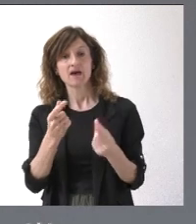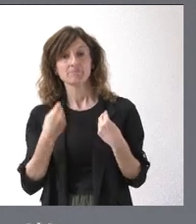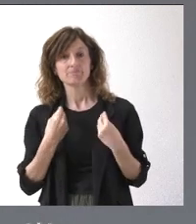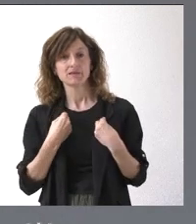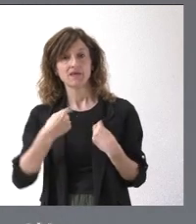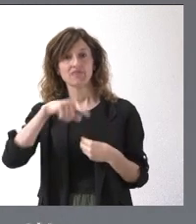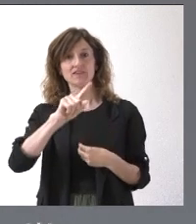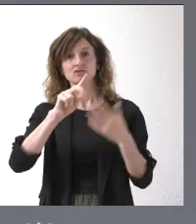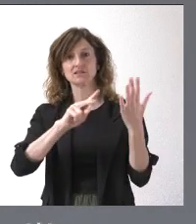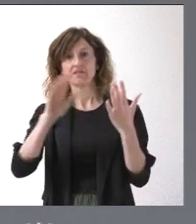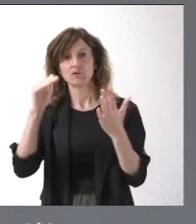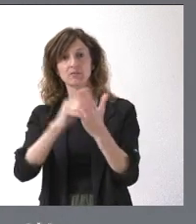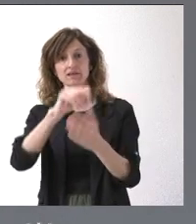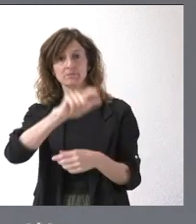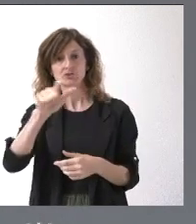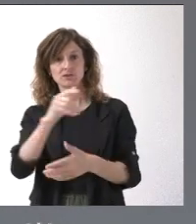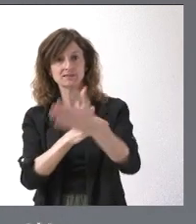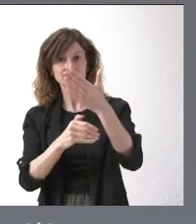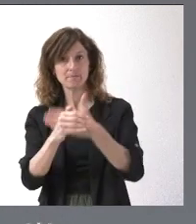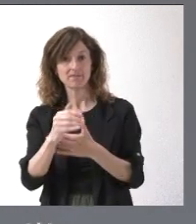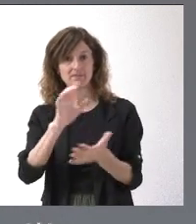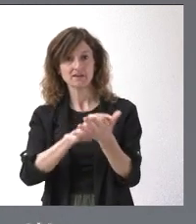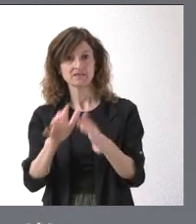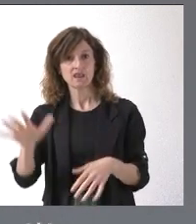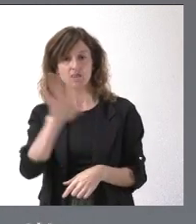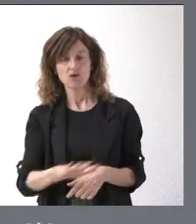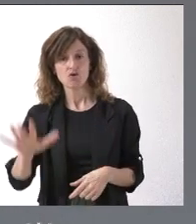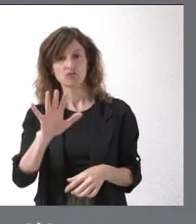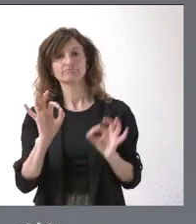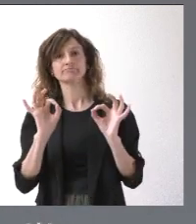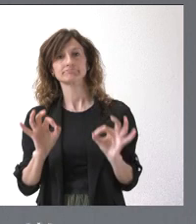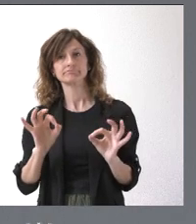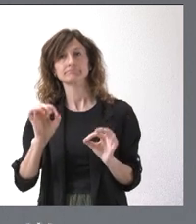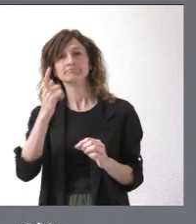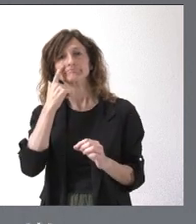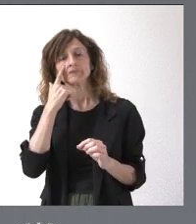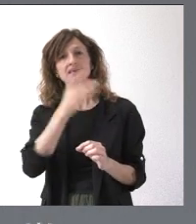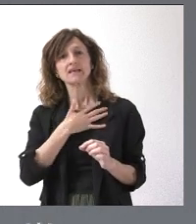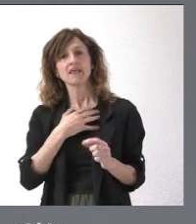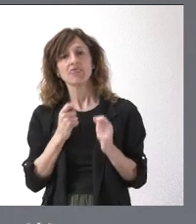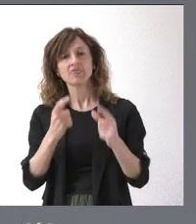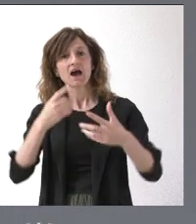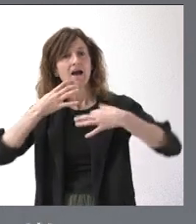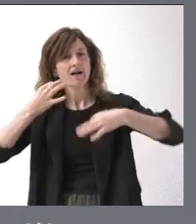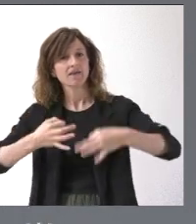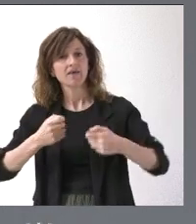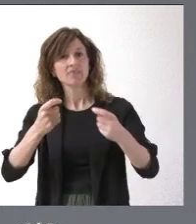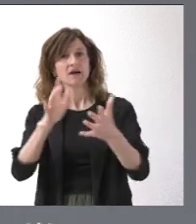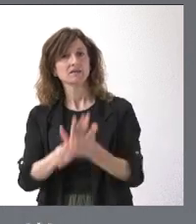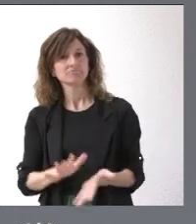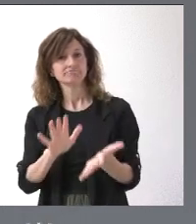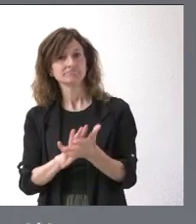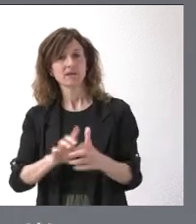esas 175.000 personas con discapacidad en Castilla y León y, sobre todo, a darle esa garantía, a darle esa tranquilidad